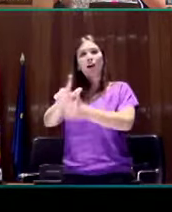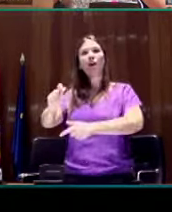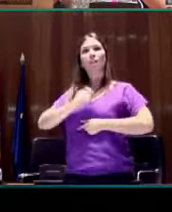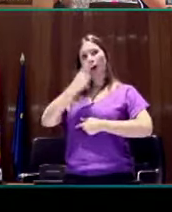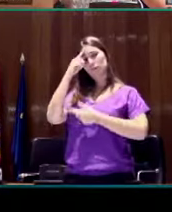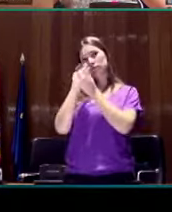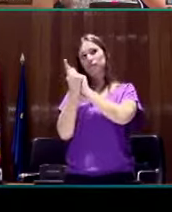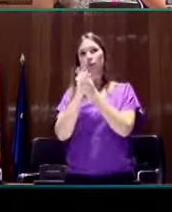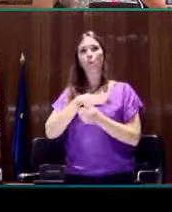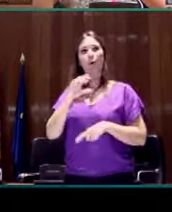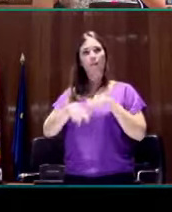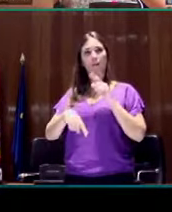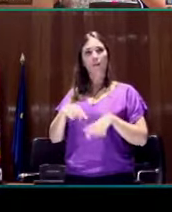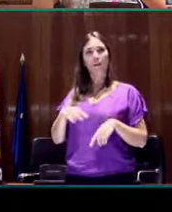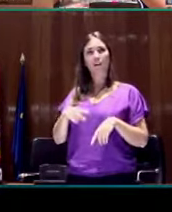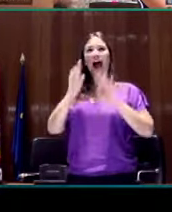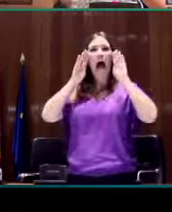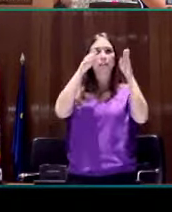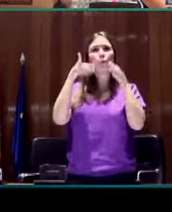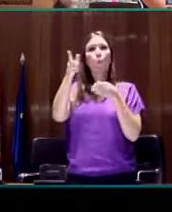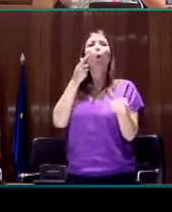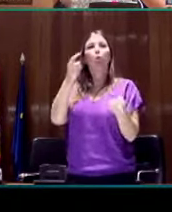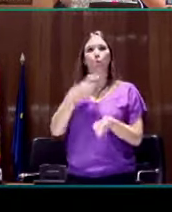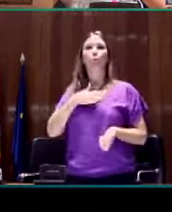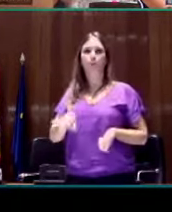el funcionamiento de las operaciones atencionales.